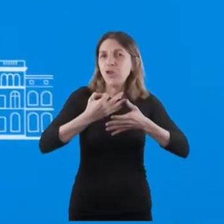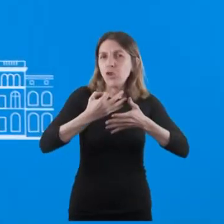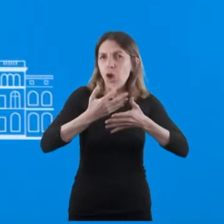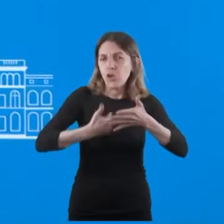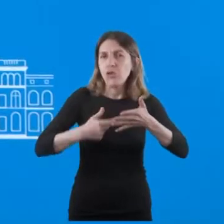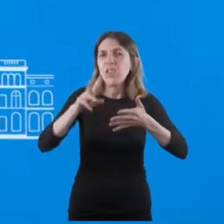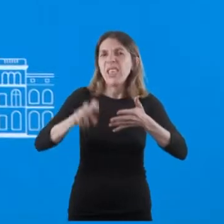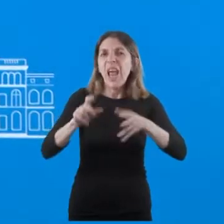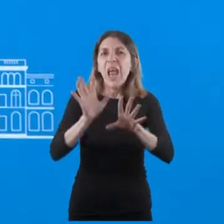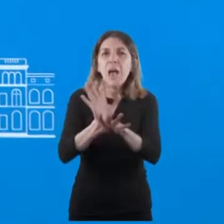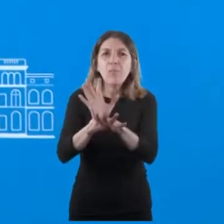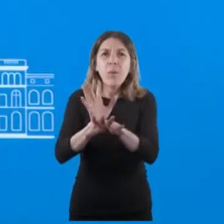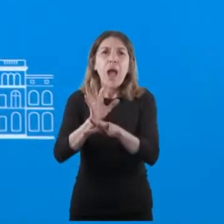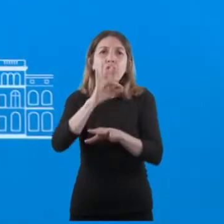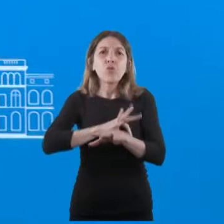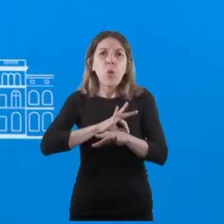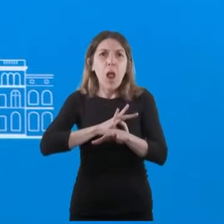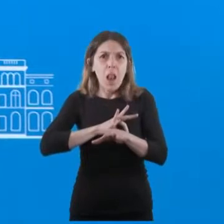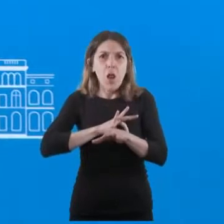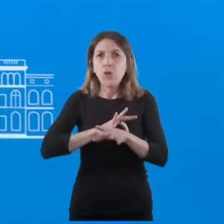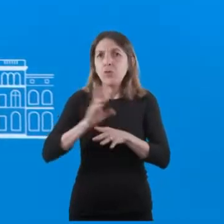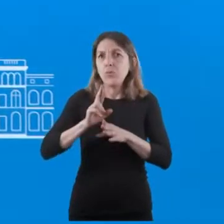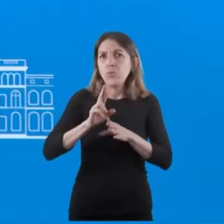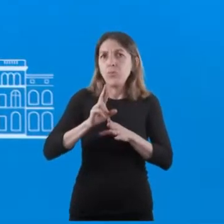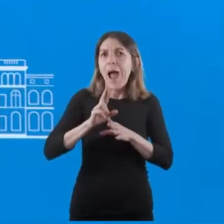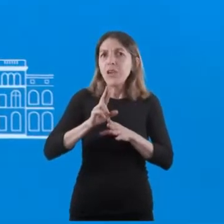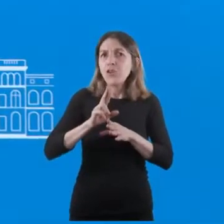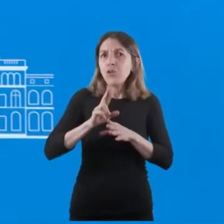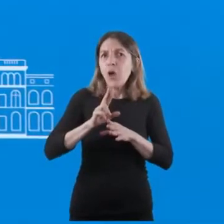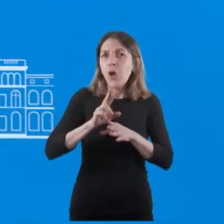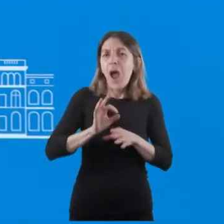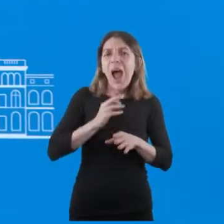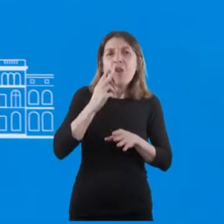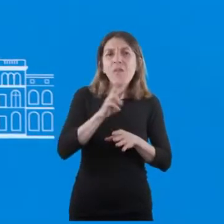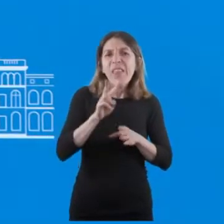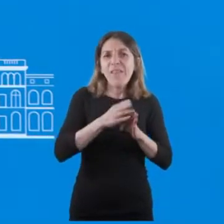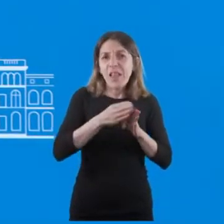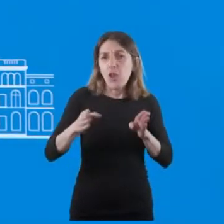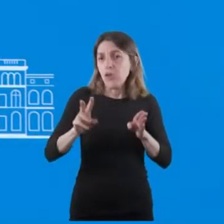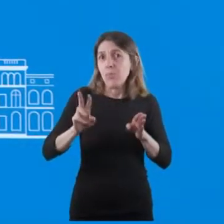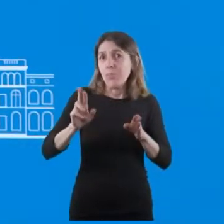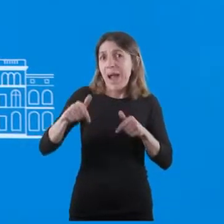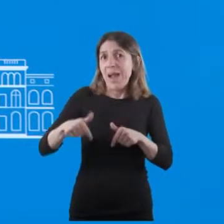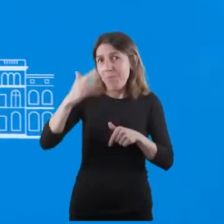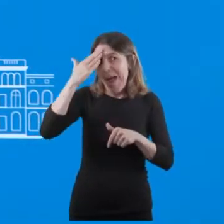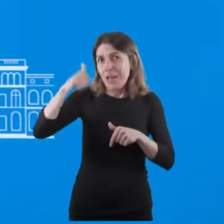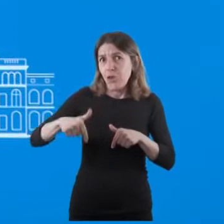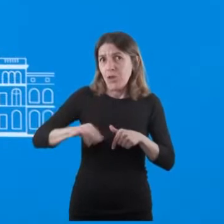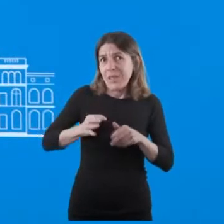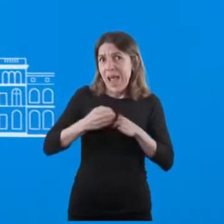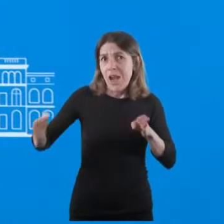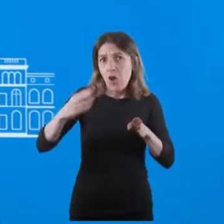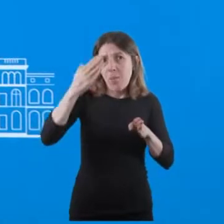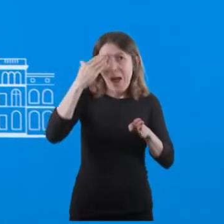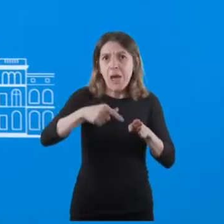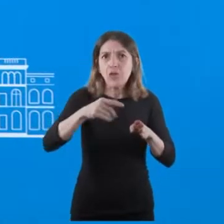crecimiento de los salarios en marzo de 2022, en marzo de este año, ustedes saben que el crecimiento de los salarios es